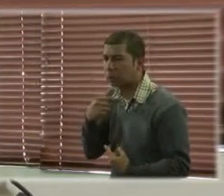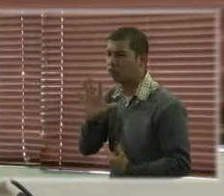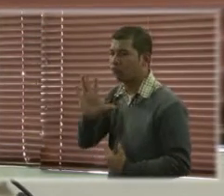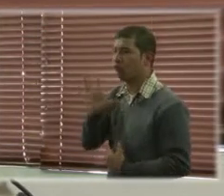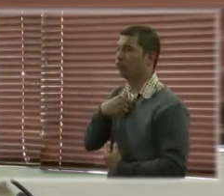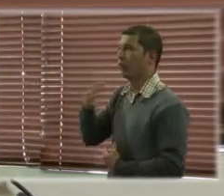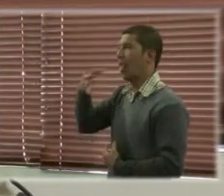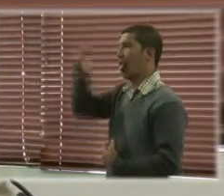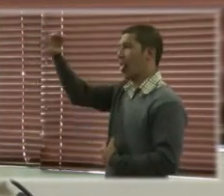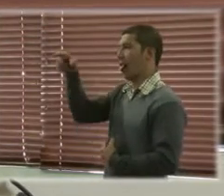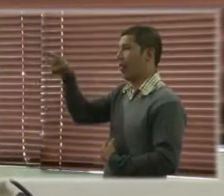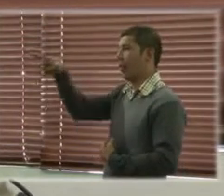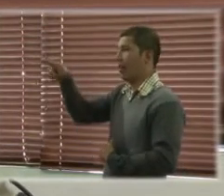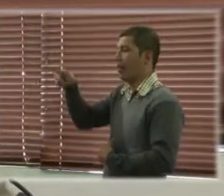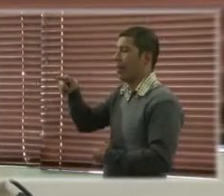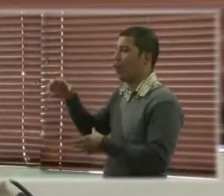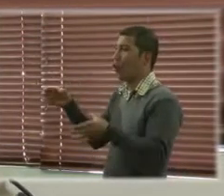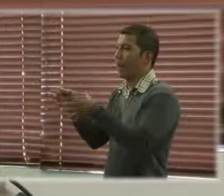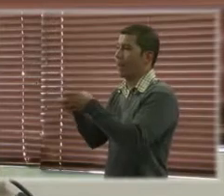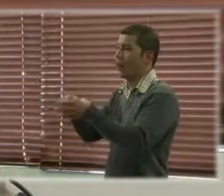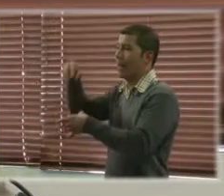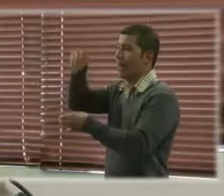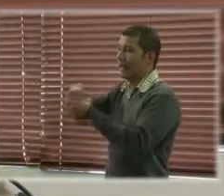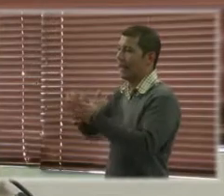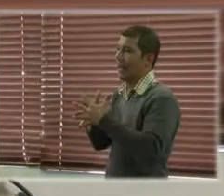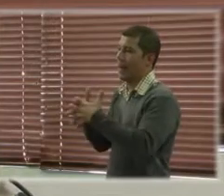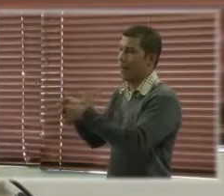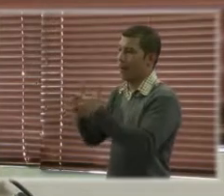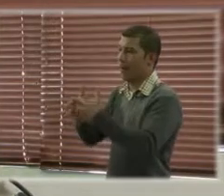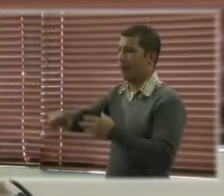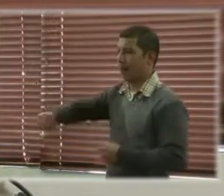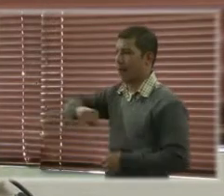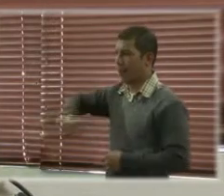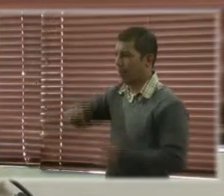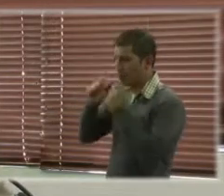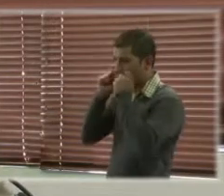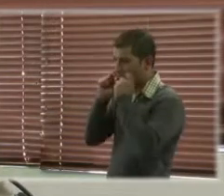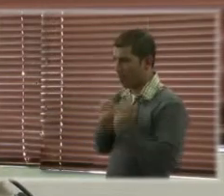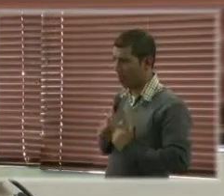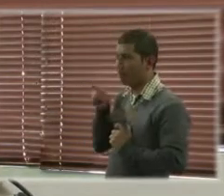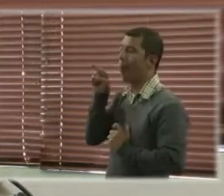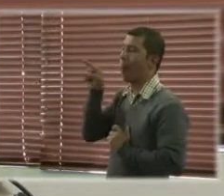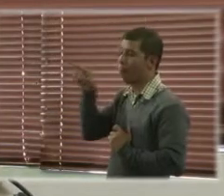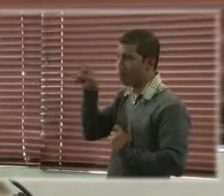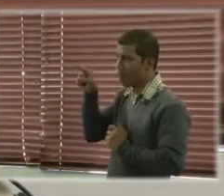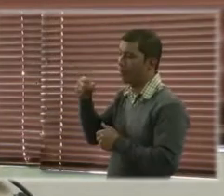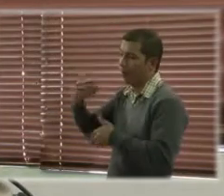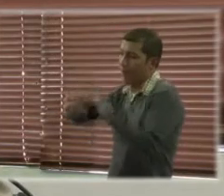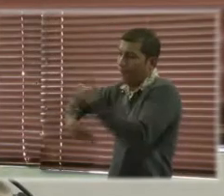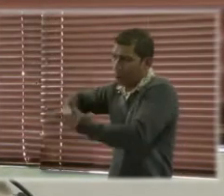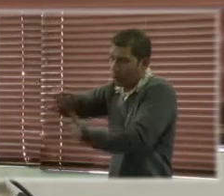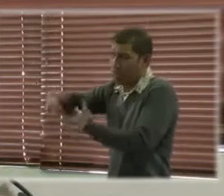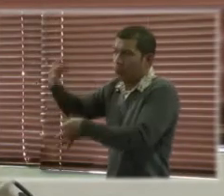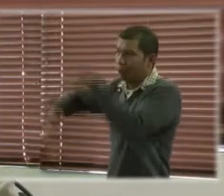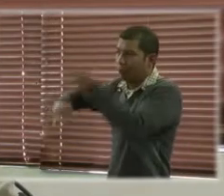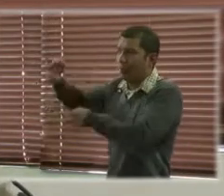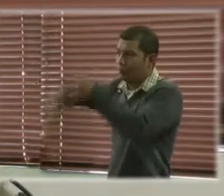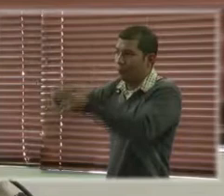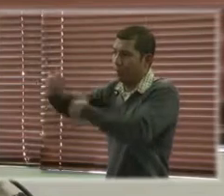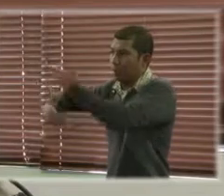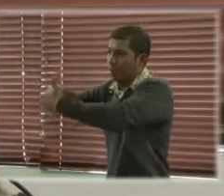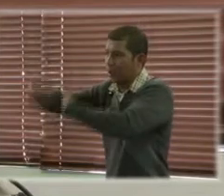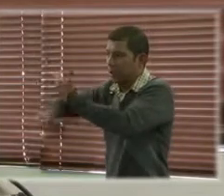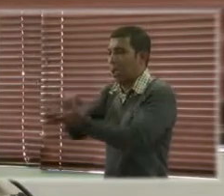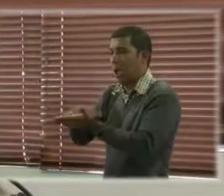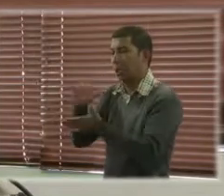ordenadas al estado en donde está ese hospital y bueno actualmente pues hay un proceso que sigue, eso también lo consideramos como una buena